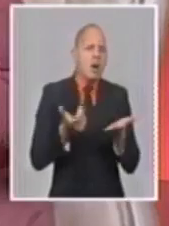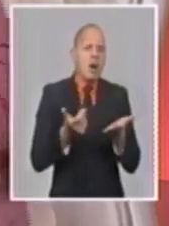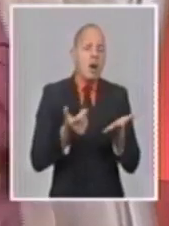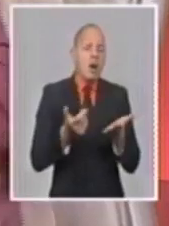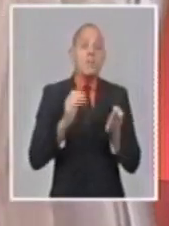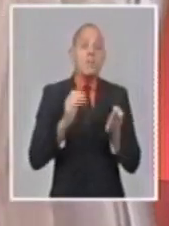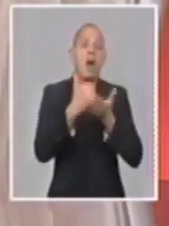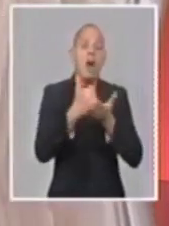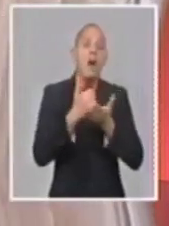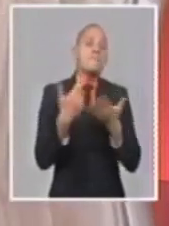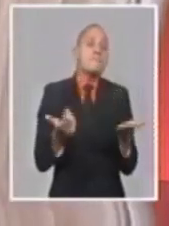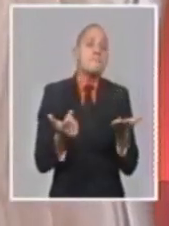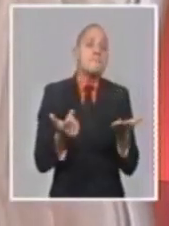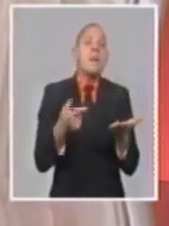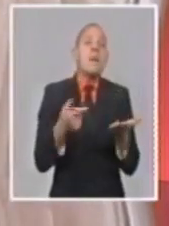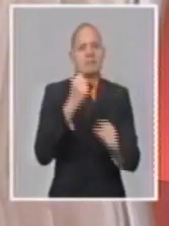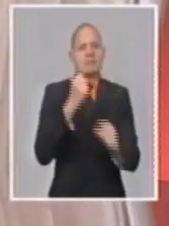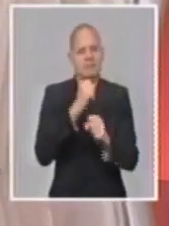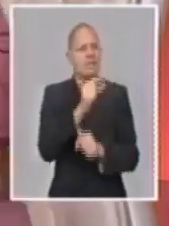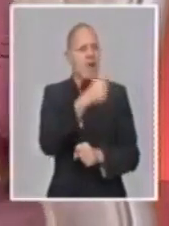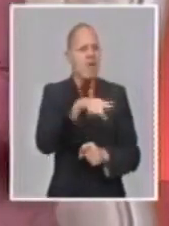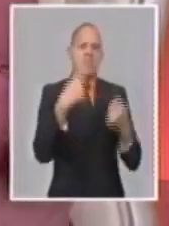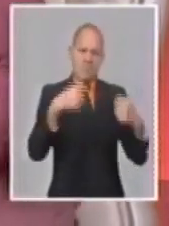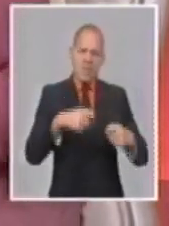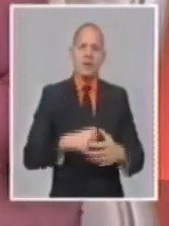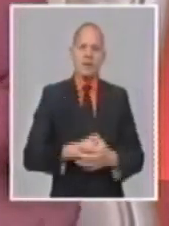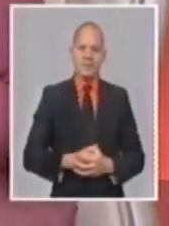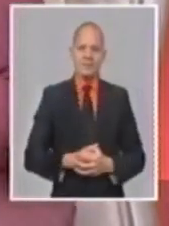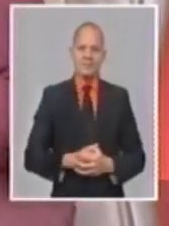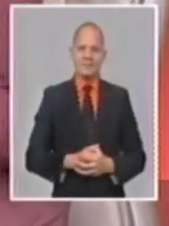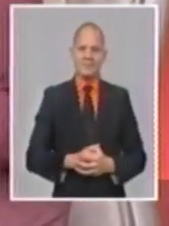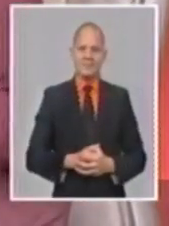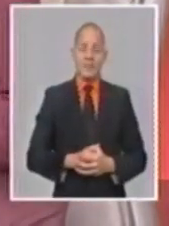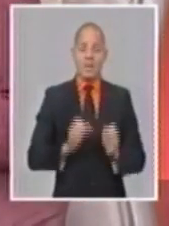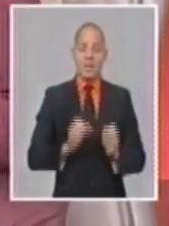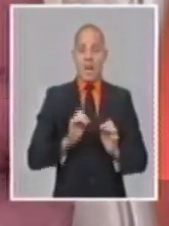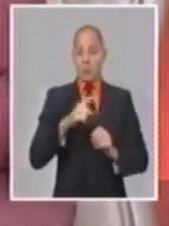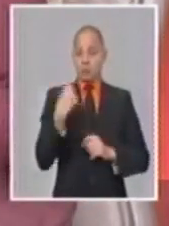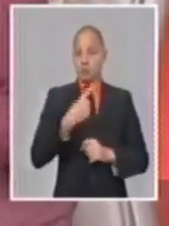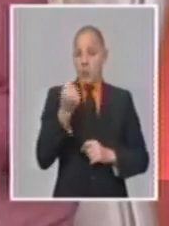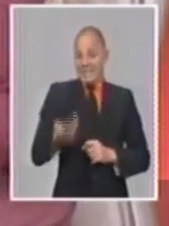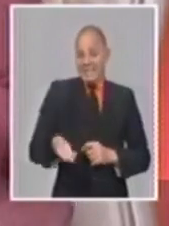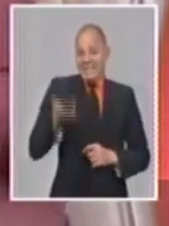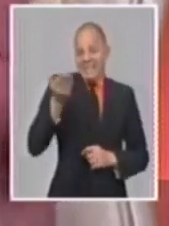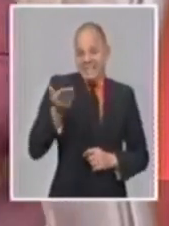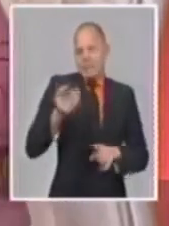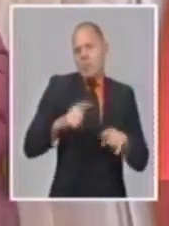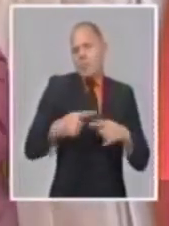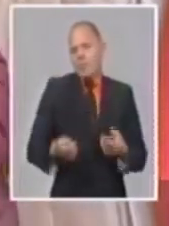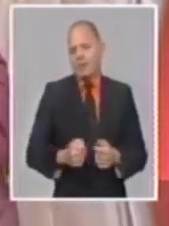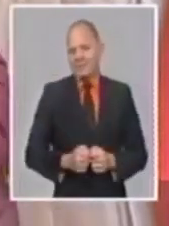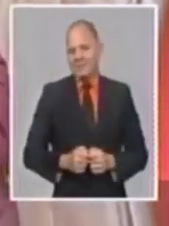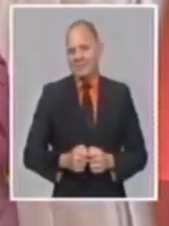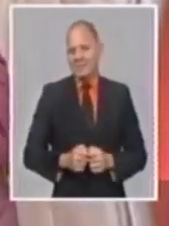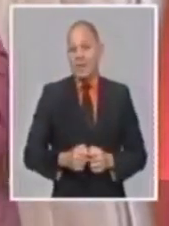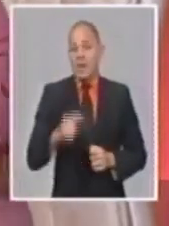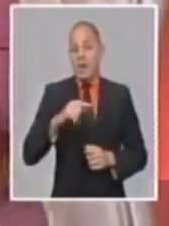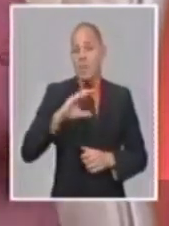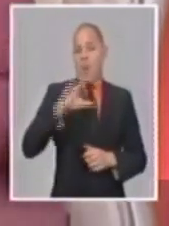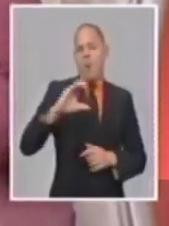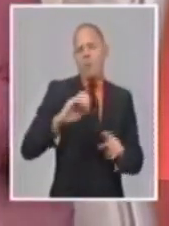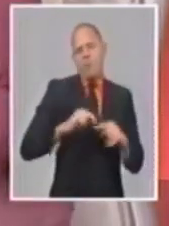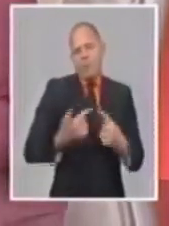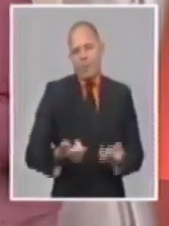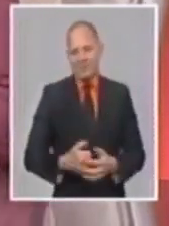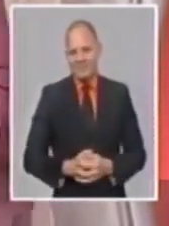de nuestro país es precisamente incentivar el trabajo, precisamente buscar que las personas sientan estímulo a